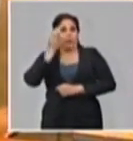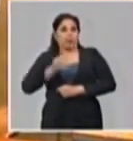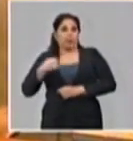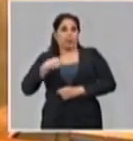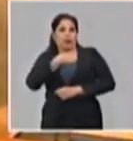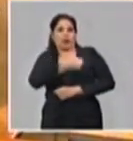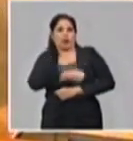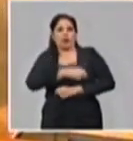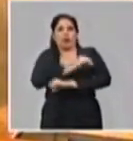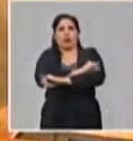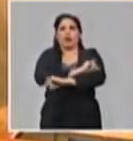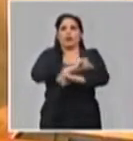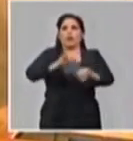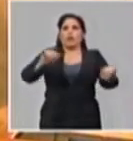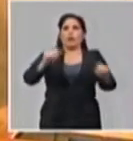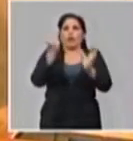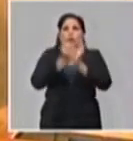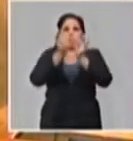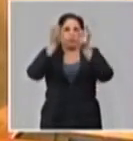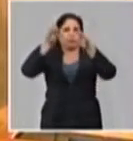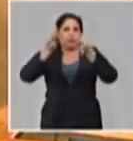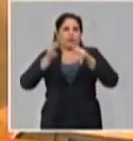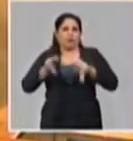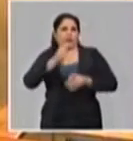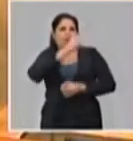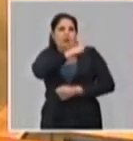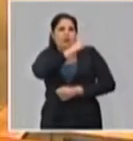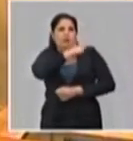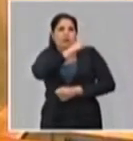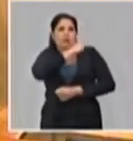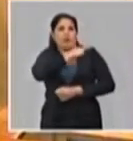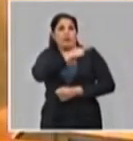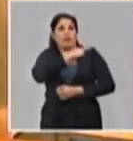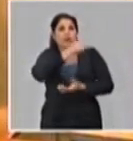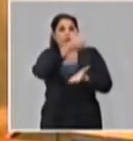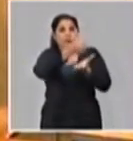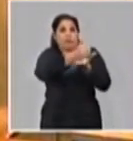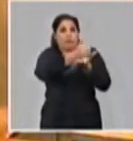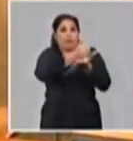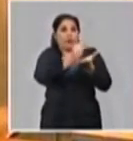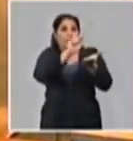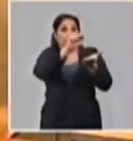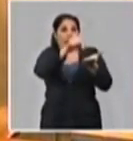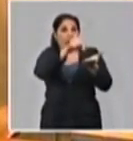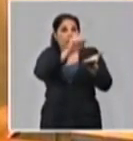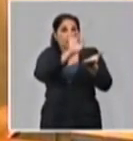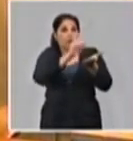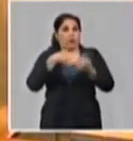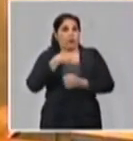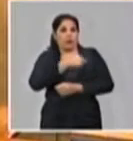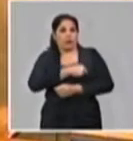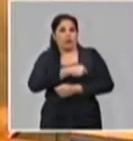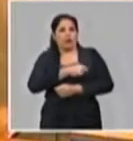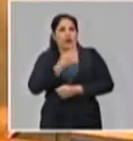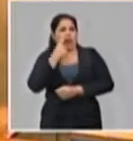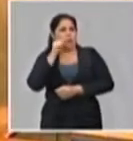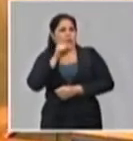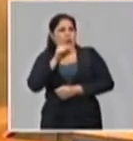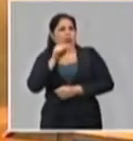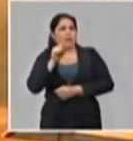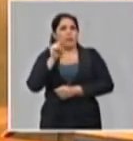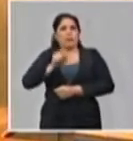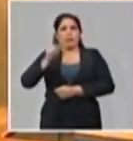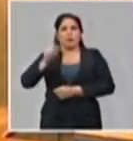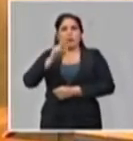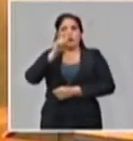China informa oficialmente en la autoridad de Wuhan, la provincia de Hubei, sobre la presencia de un congeneral